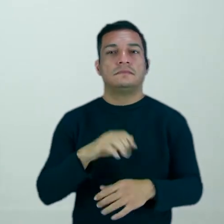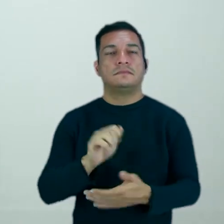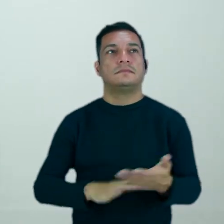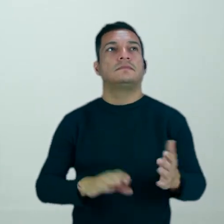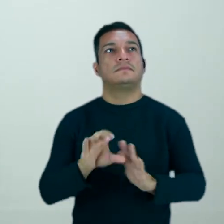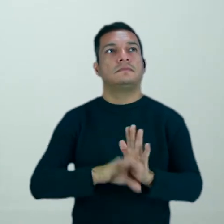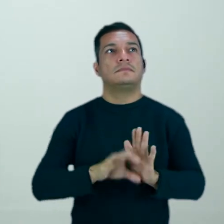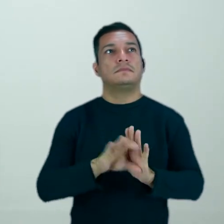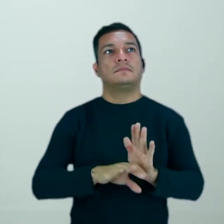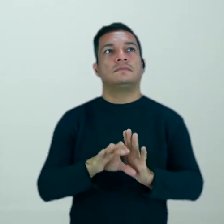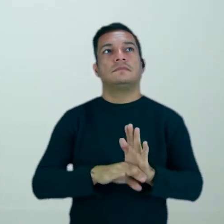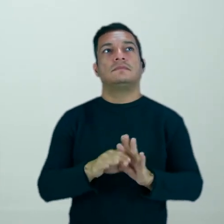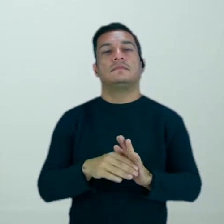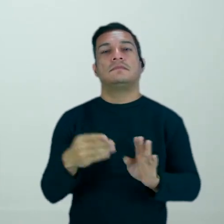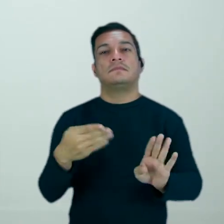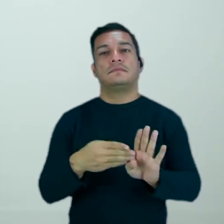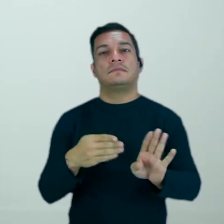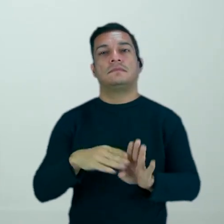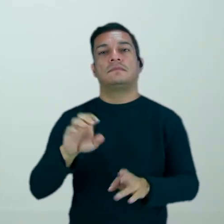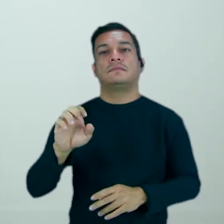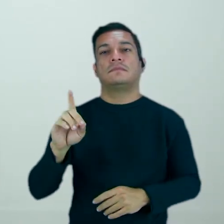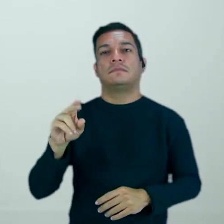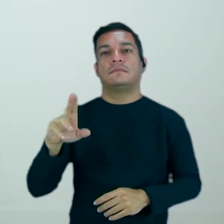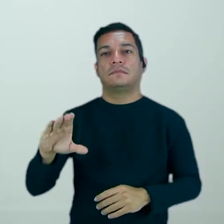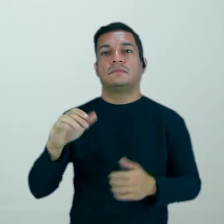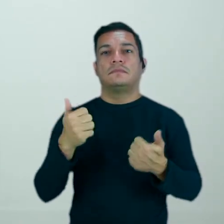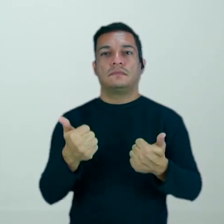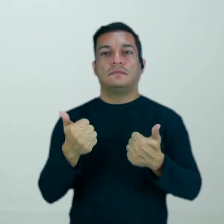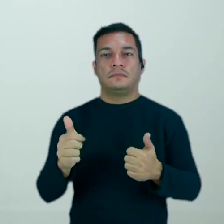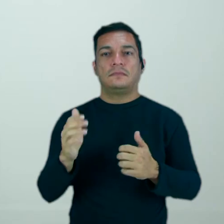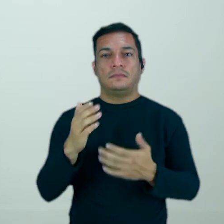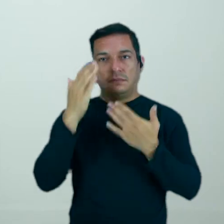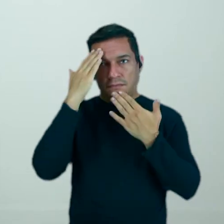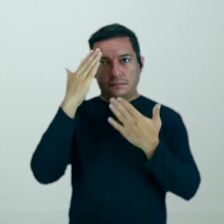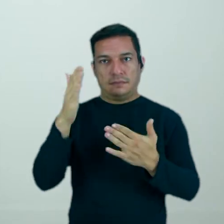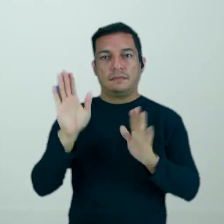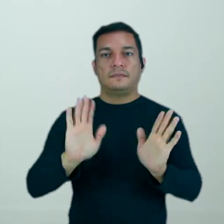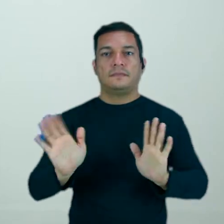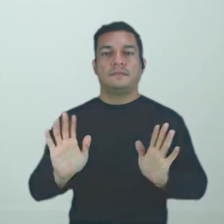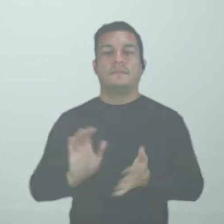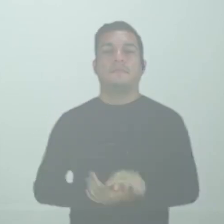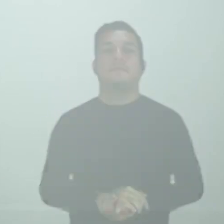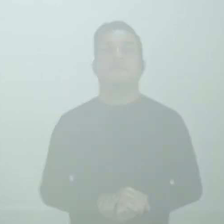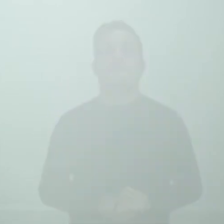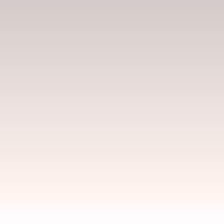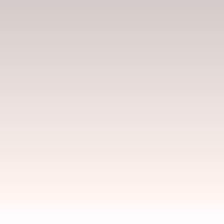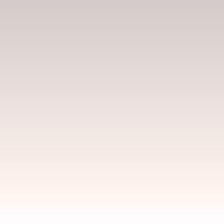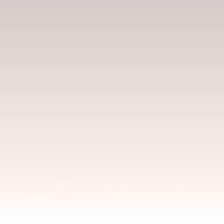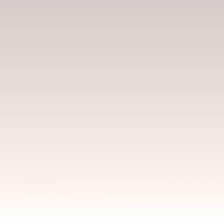contenidos como este, accede a la plataforma Eduque. Muchas gracias y hasta la próxima clase.